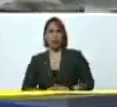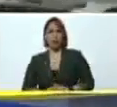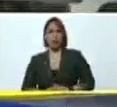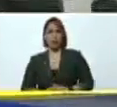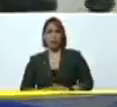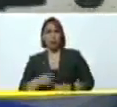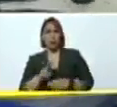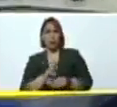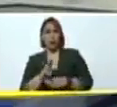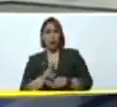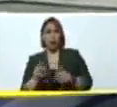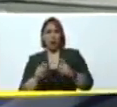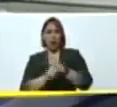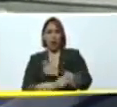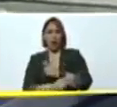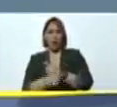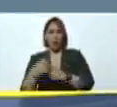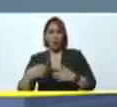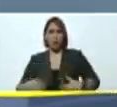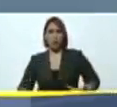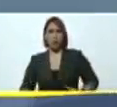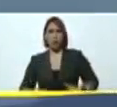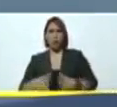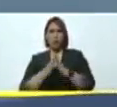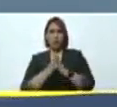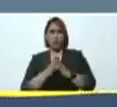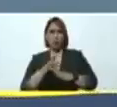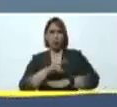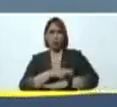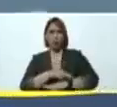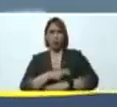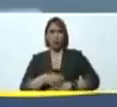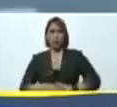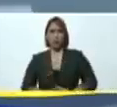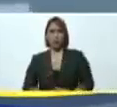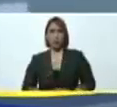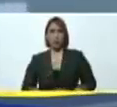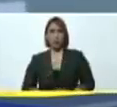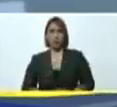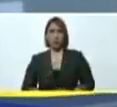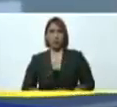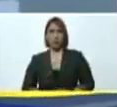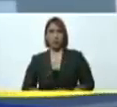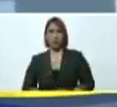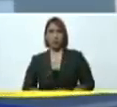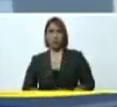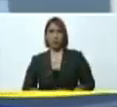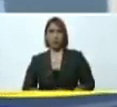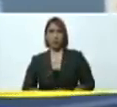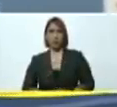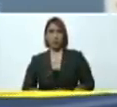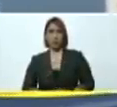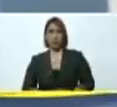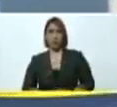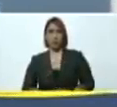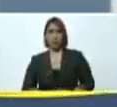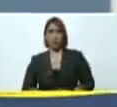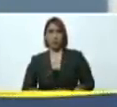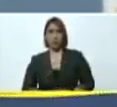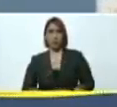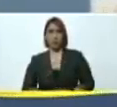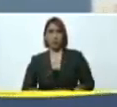Unidad de trasplante. Doctor Blanca, por favor, tome la batuta. Adelante, presidente. ¿Cómo vale la batuta, Magaly?